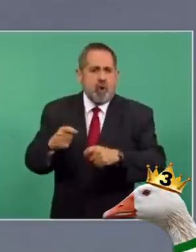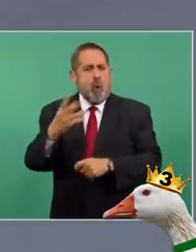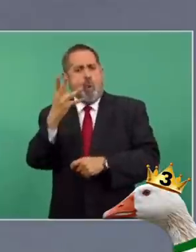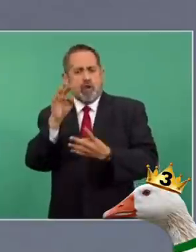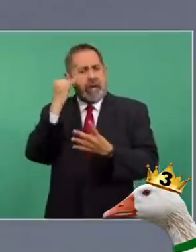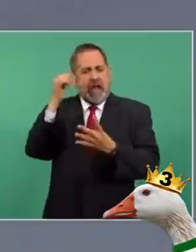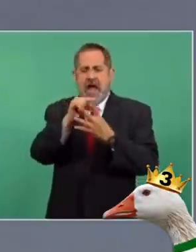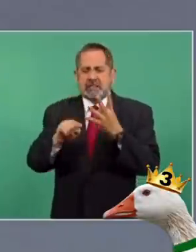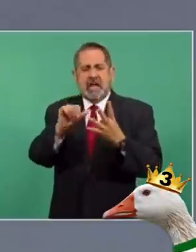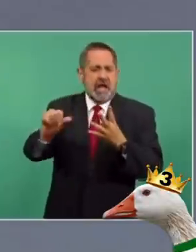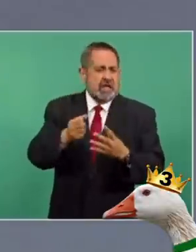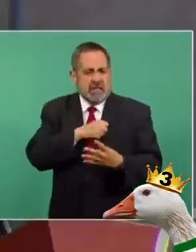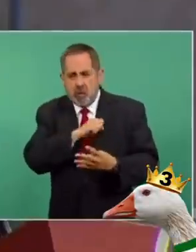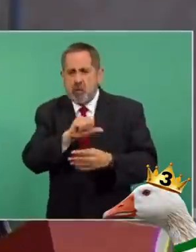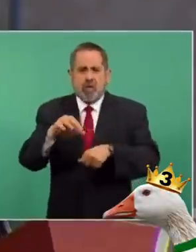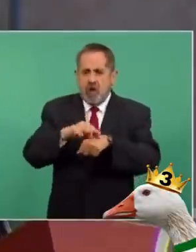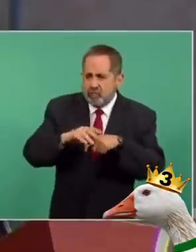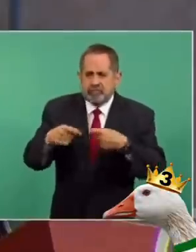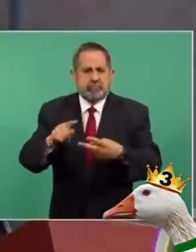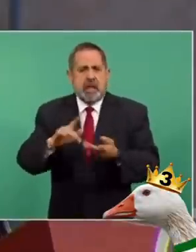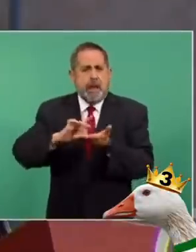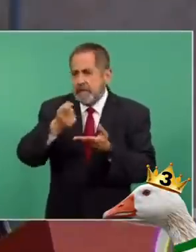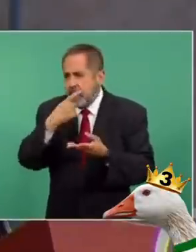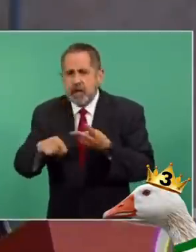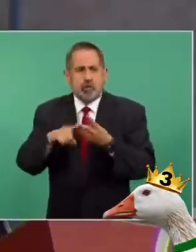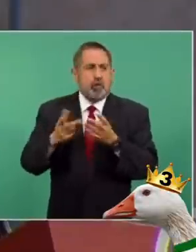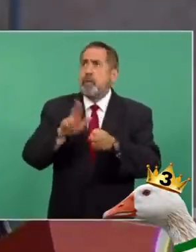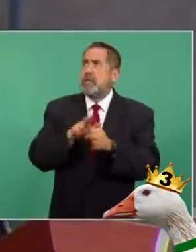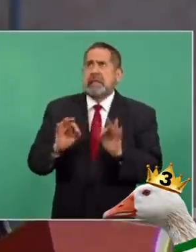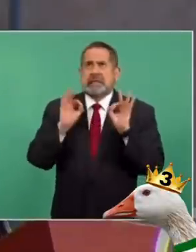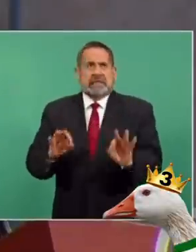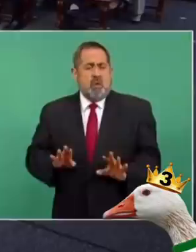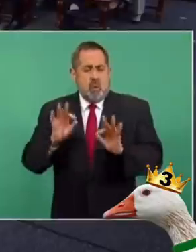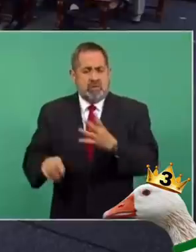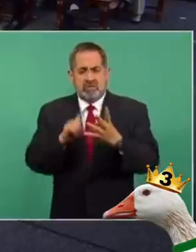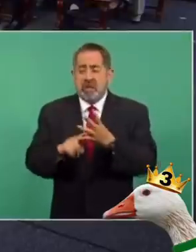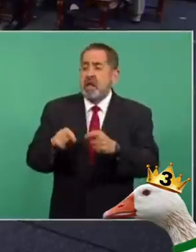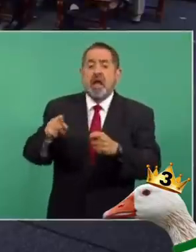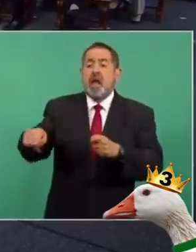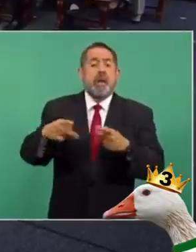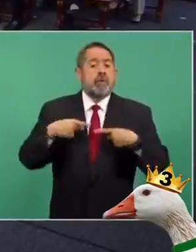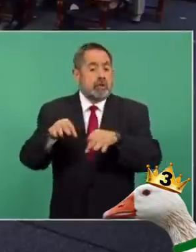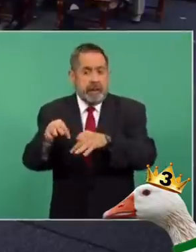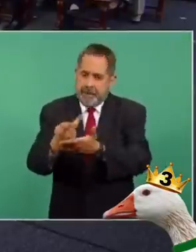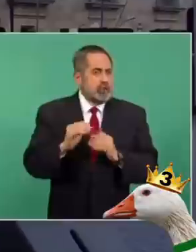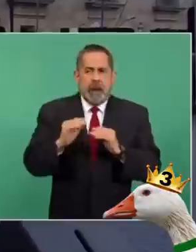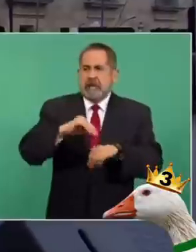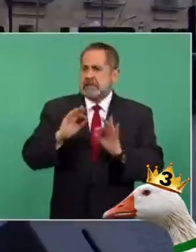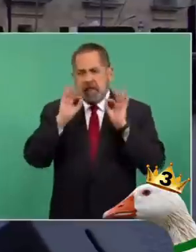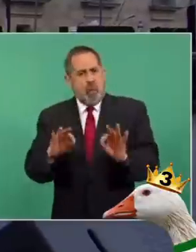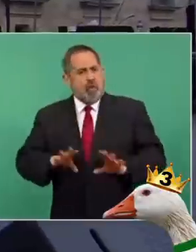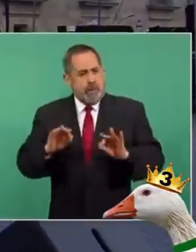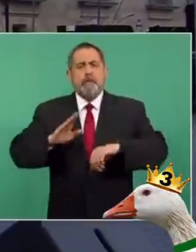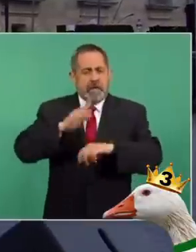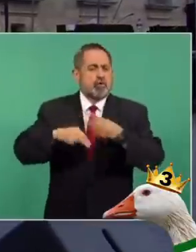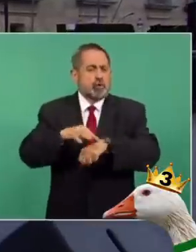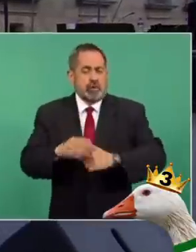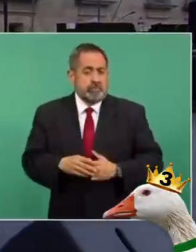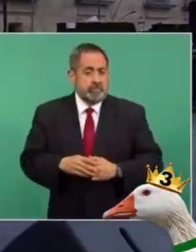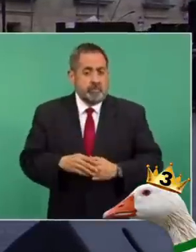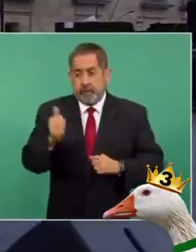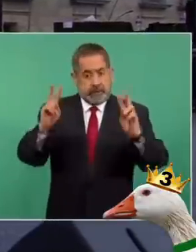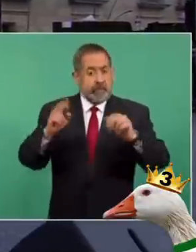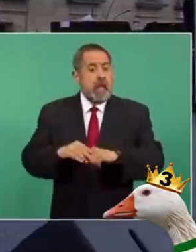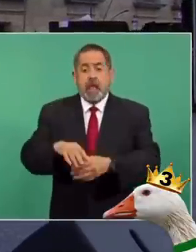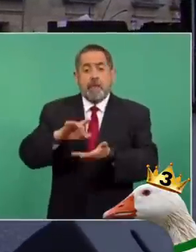de salud, médicos, medicamentos, buenas instalaciones y basificación a los trabajadores del sector. Continuaremos con las compras